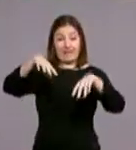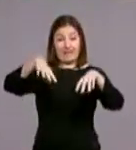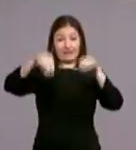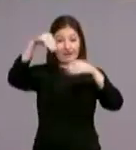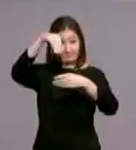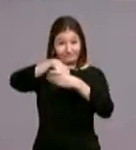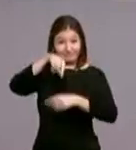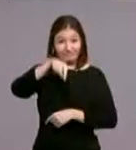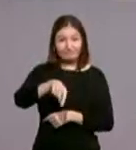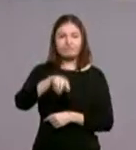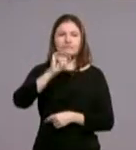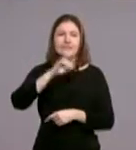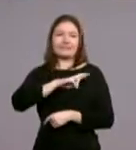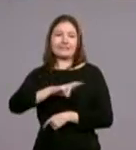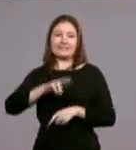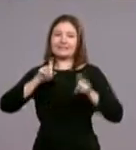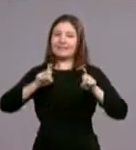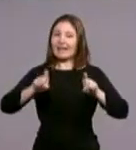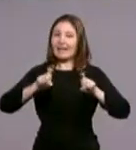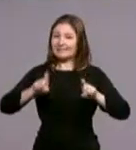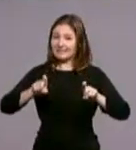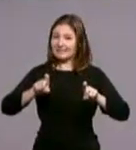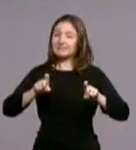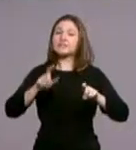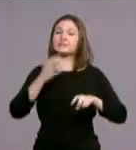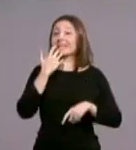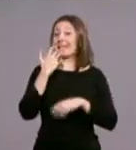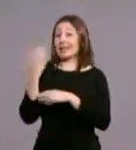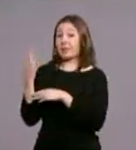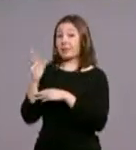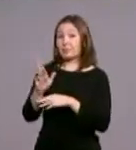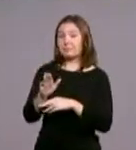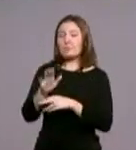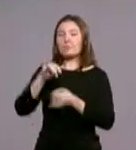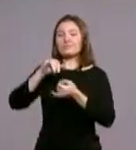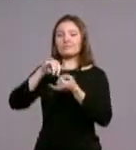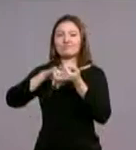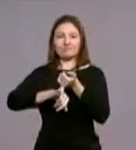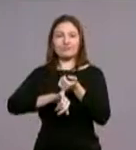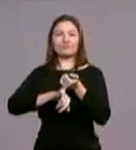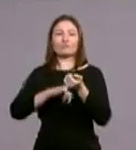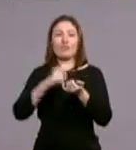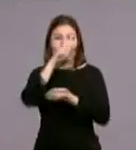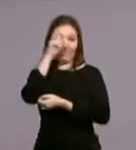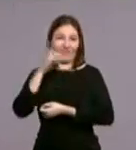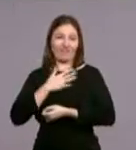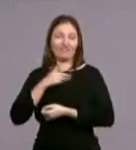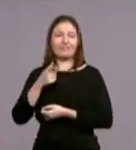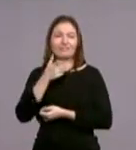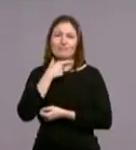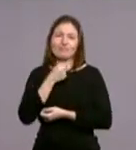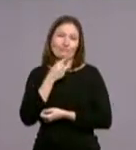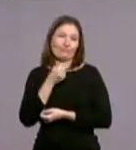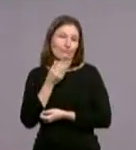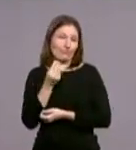hará una catequesis, poniendo de ejemplo al matrimonio madrileño, que le ha gustado tanto, matrimonio santo de